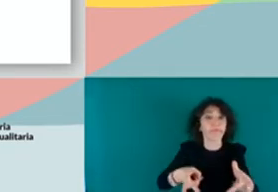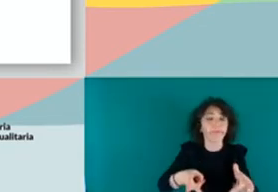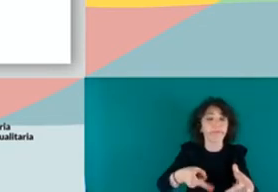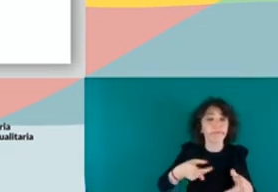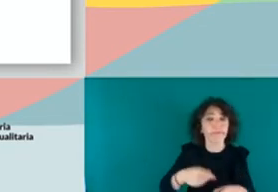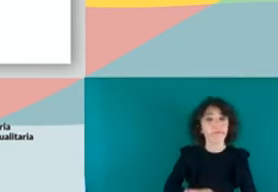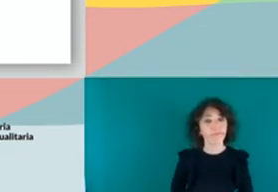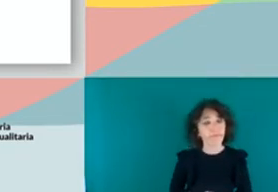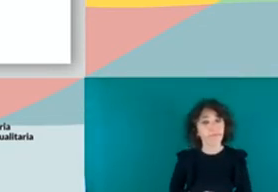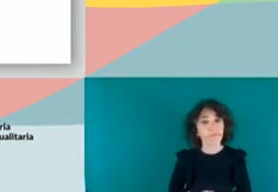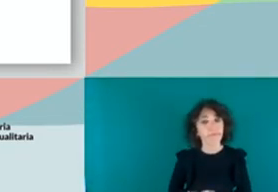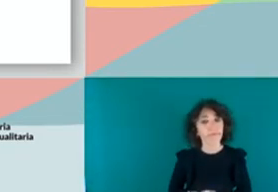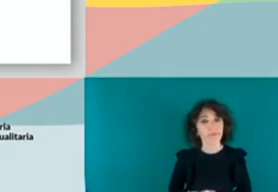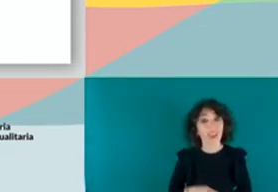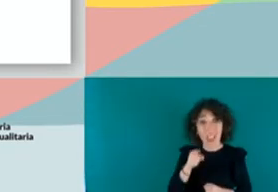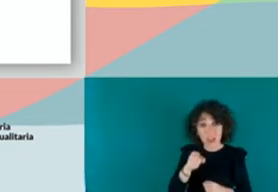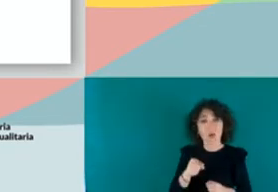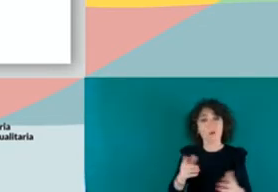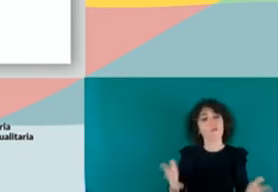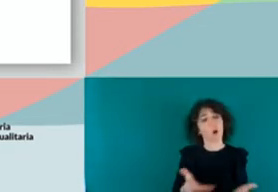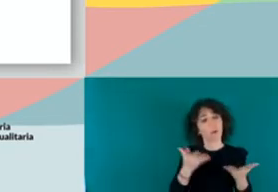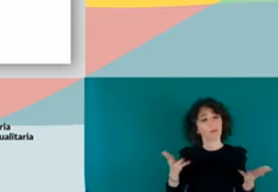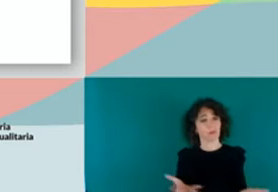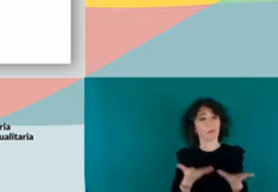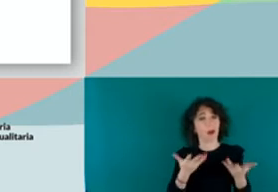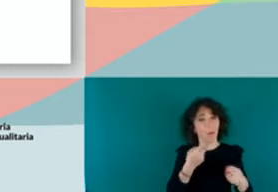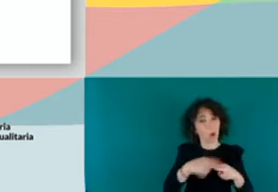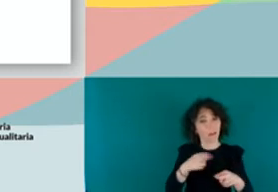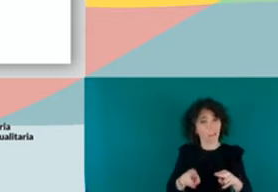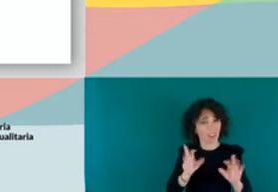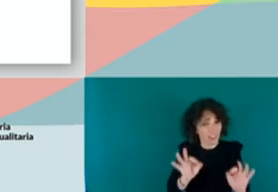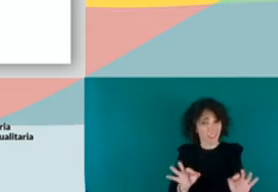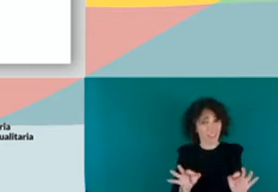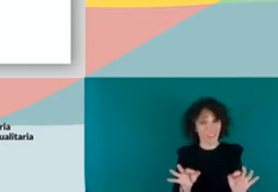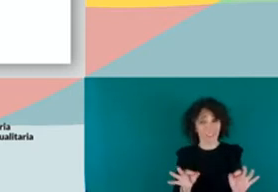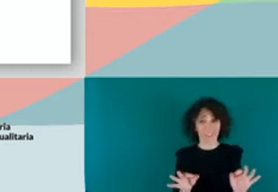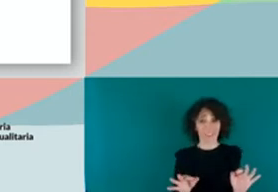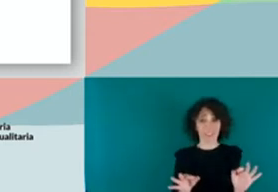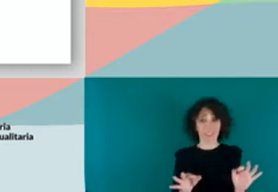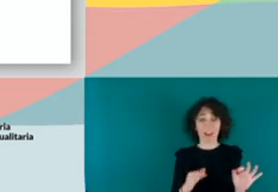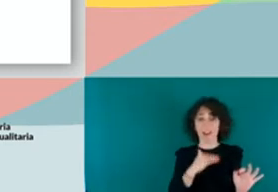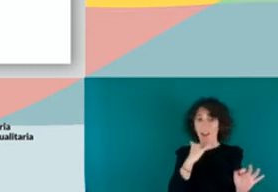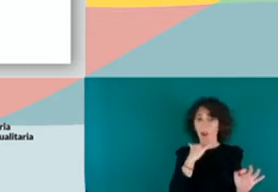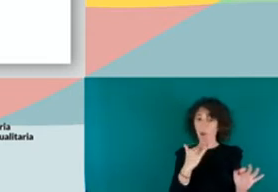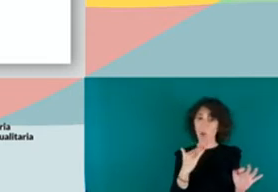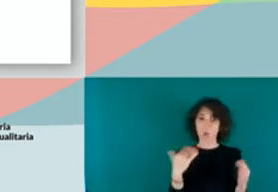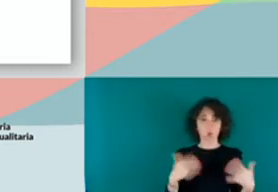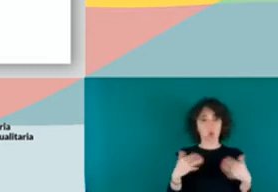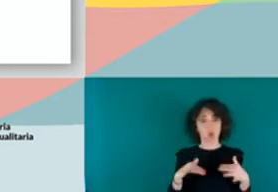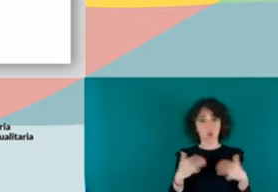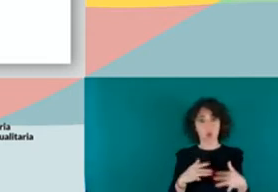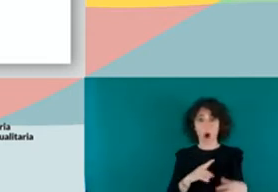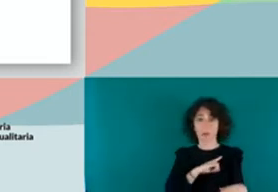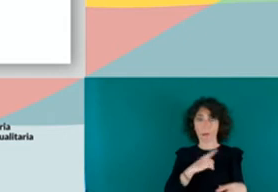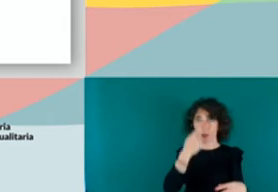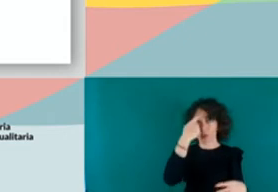O sea, esto es lo que fomentamos con... Es que es algo muy... A mí me choca